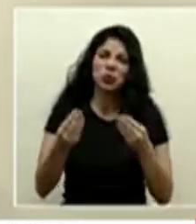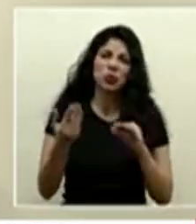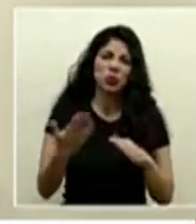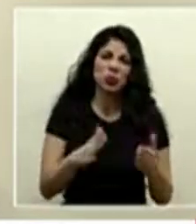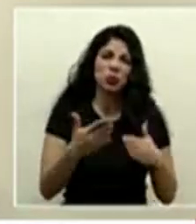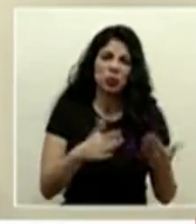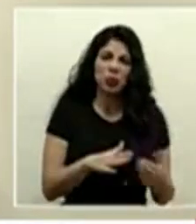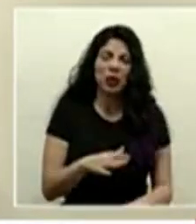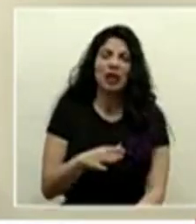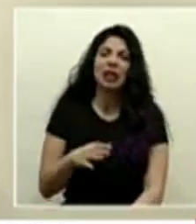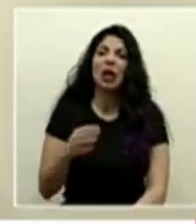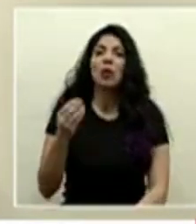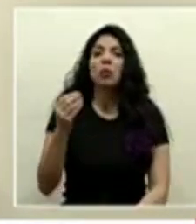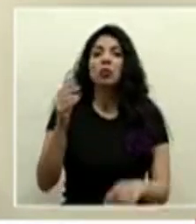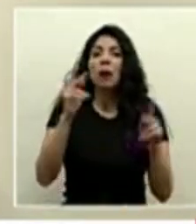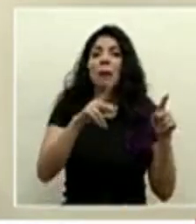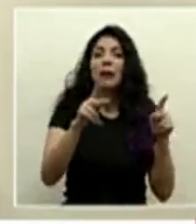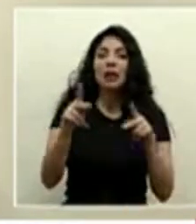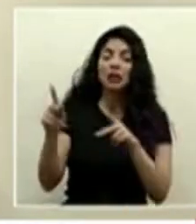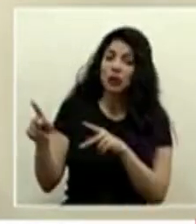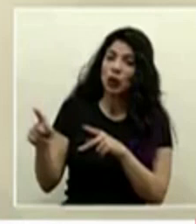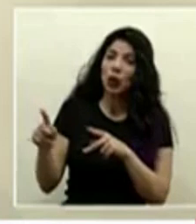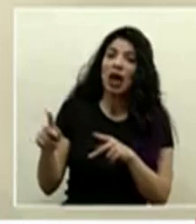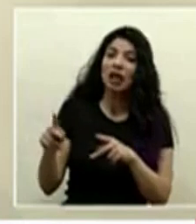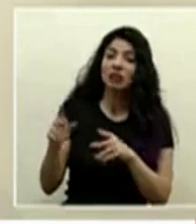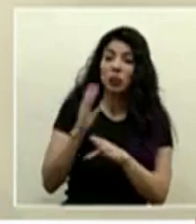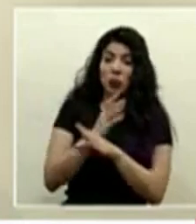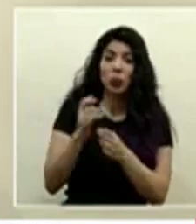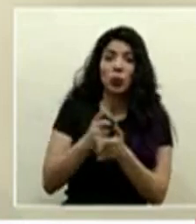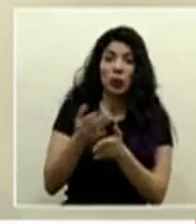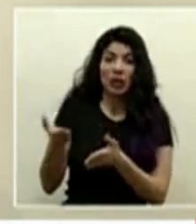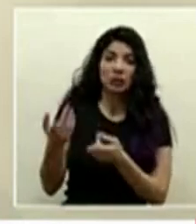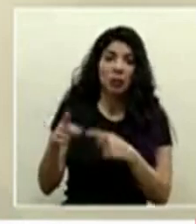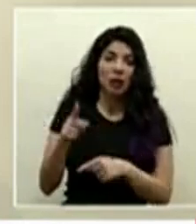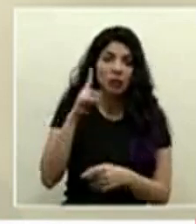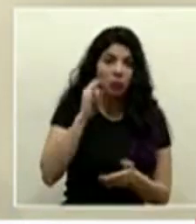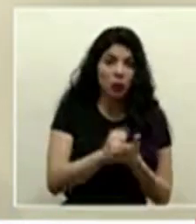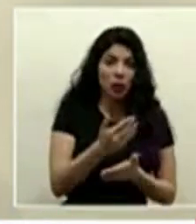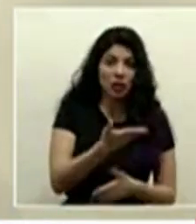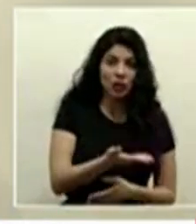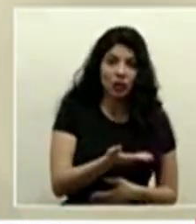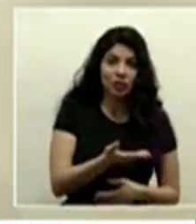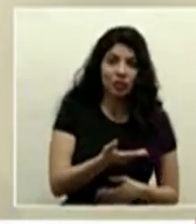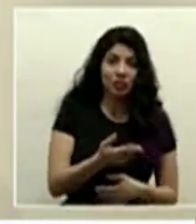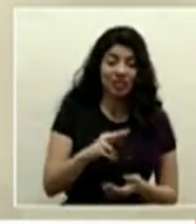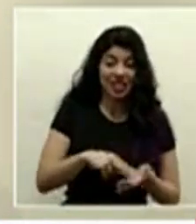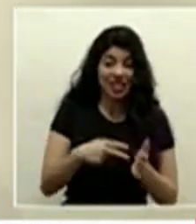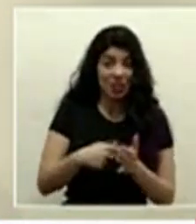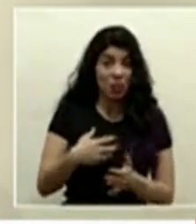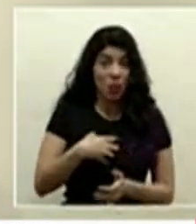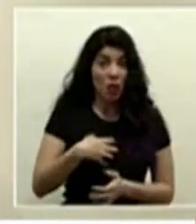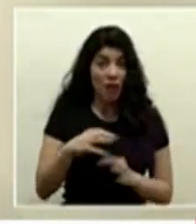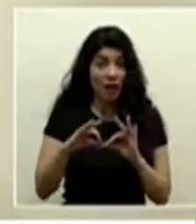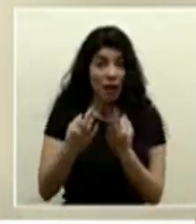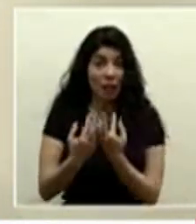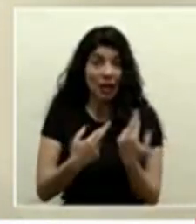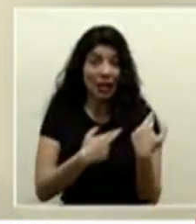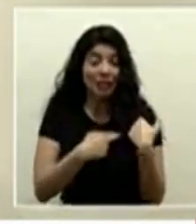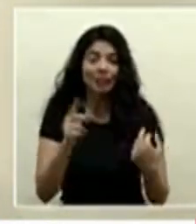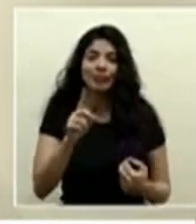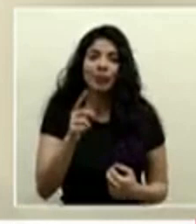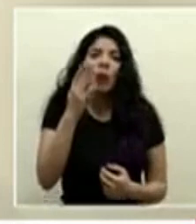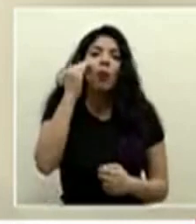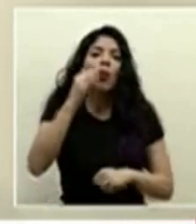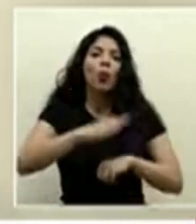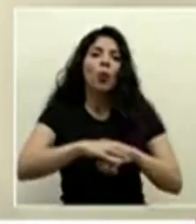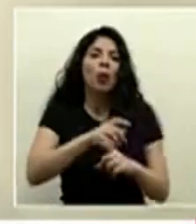fallecimientos o muchas de las personas que han estado en cuidados intensivos que no ni siquiera es por responsabilidad propia de la familia pero es por alguien